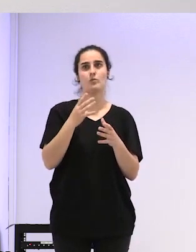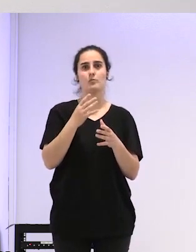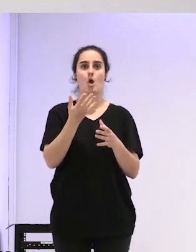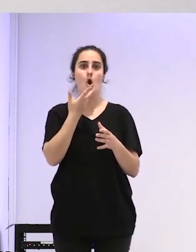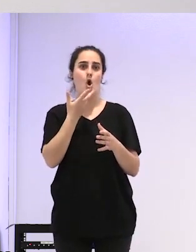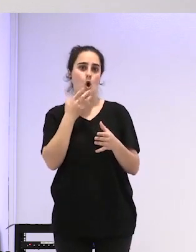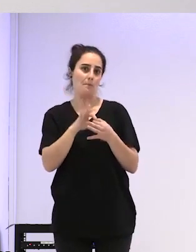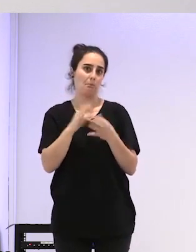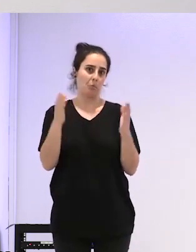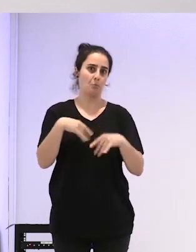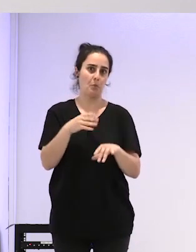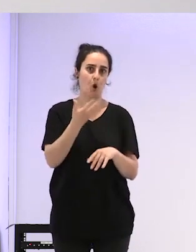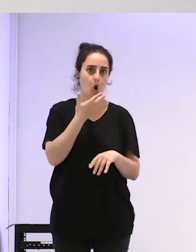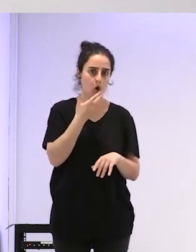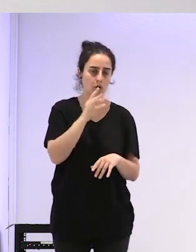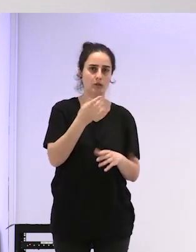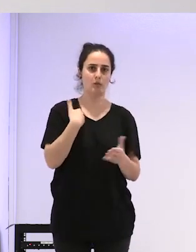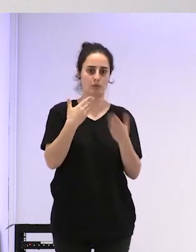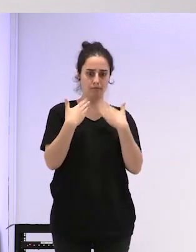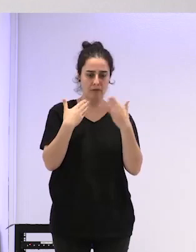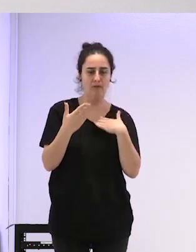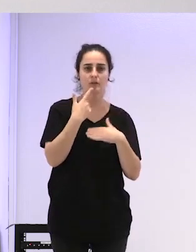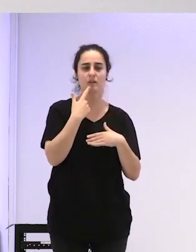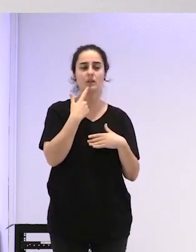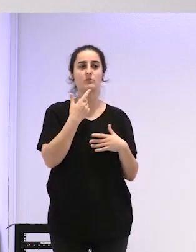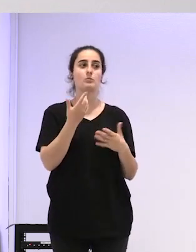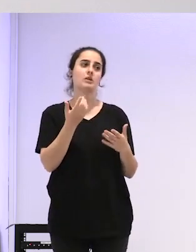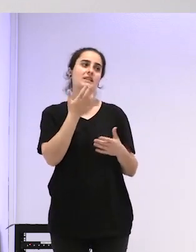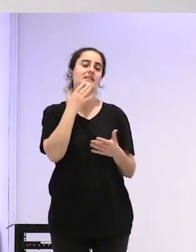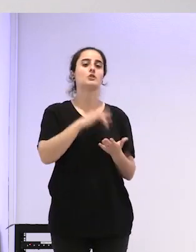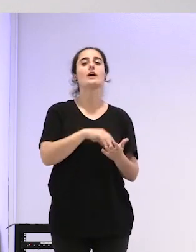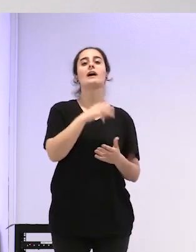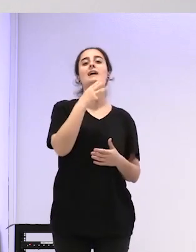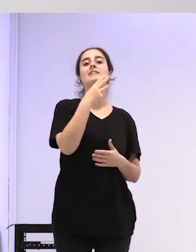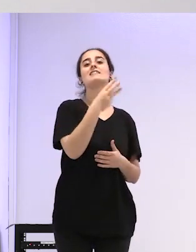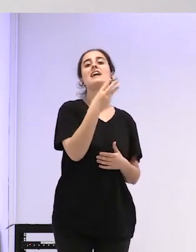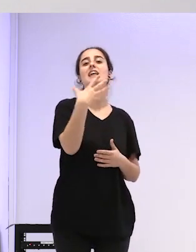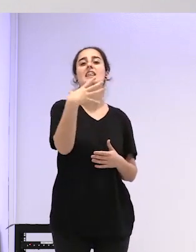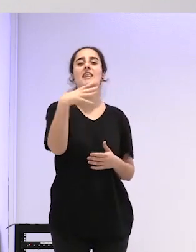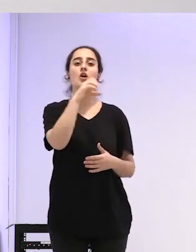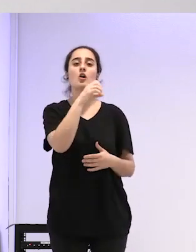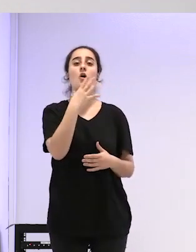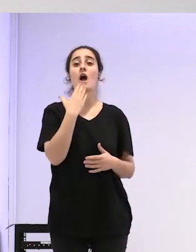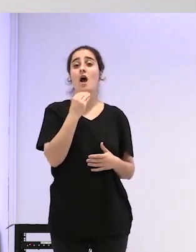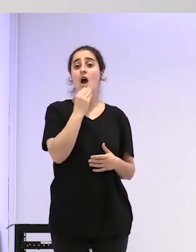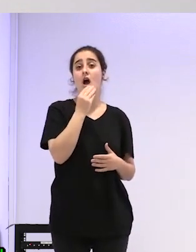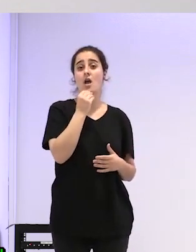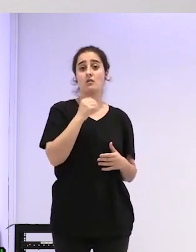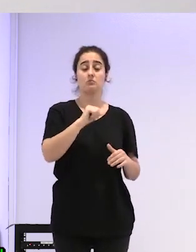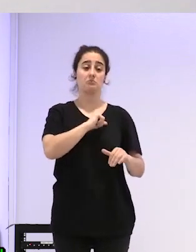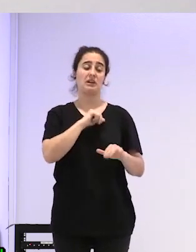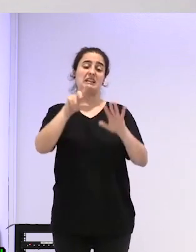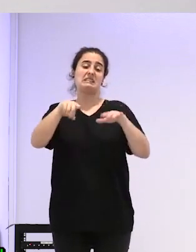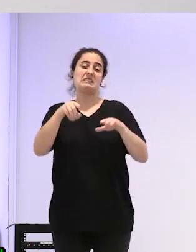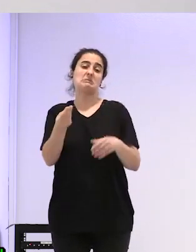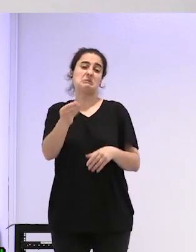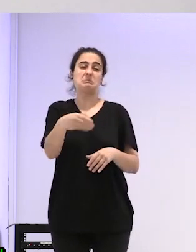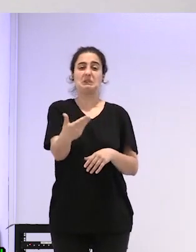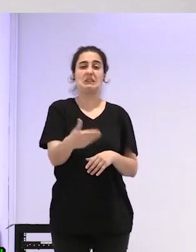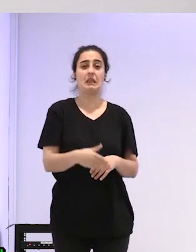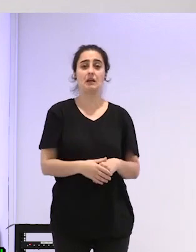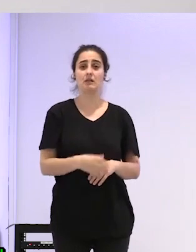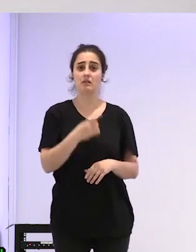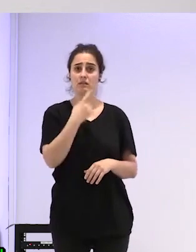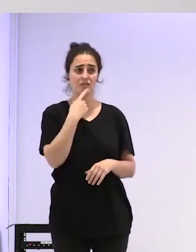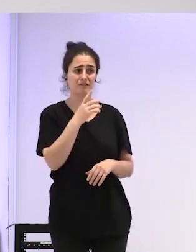los conozco y hemos hablado más y yo estoy bueno si tiene 35 años esperar seis meses más no importa yo digo no es verdad